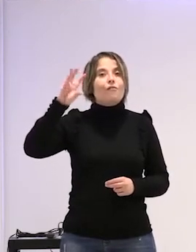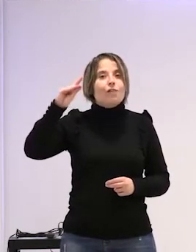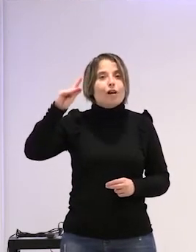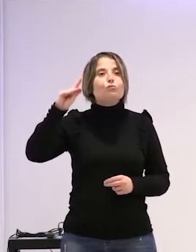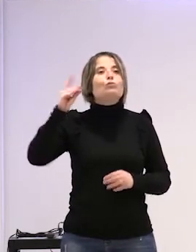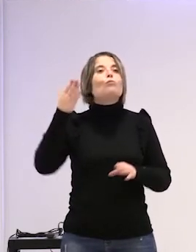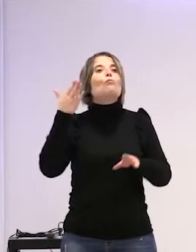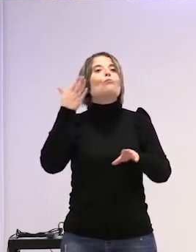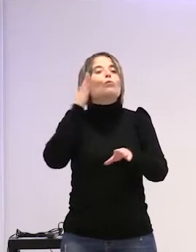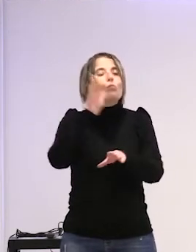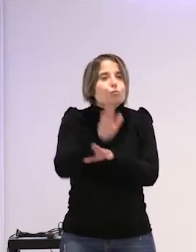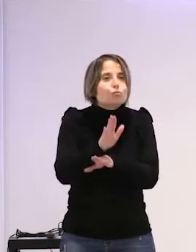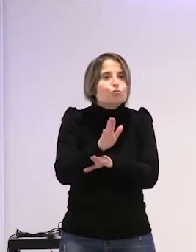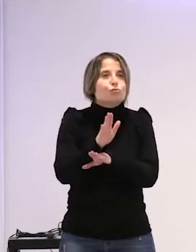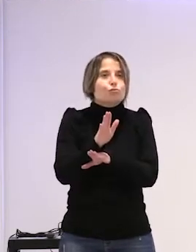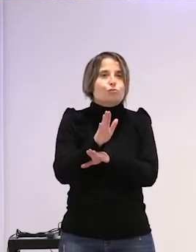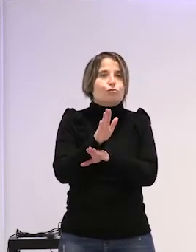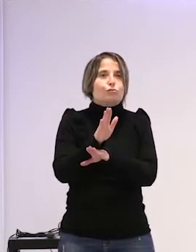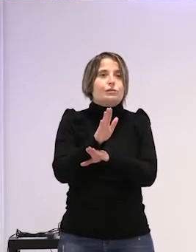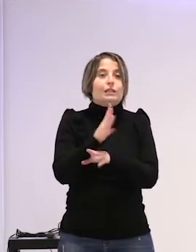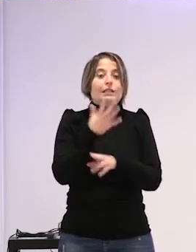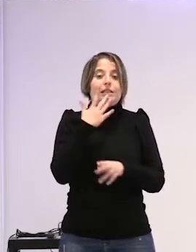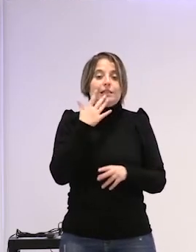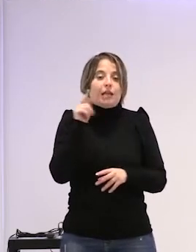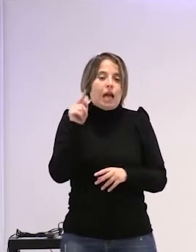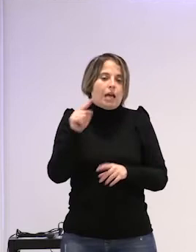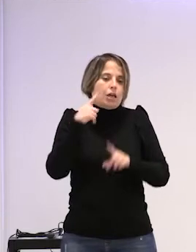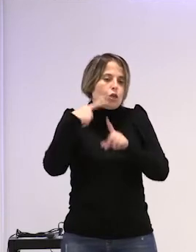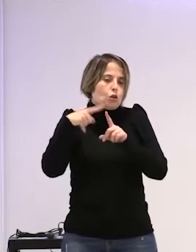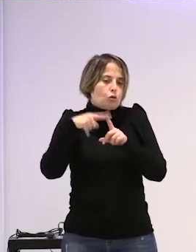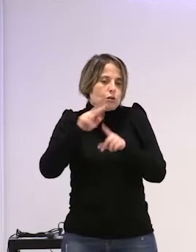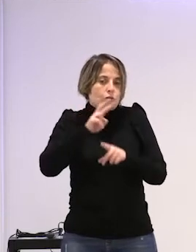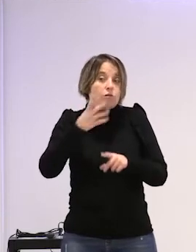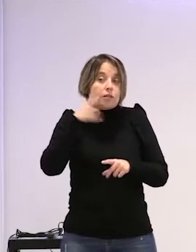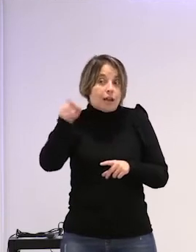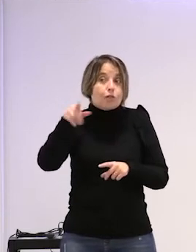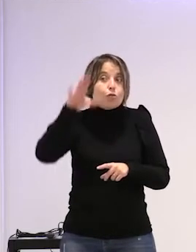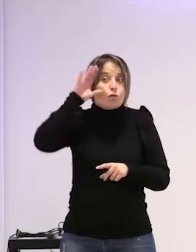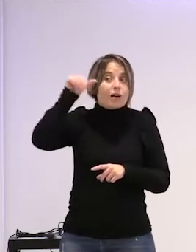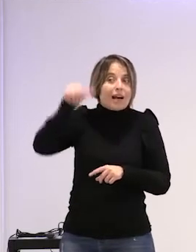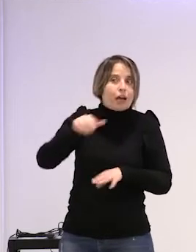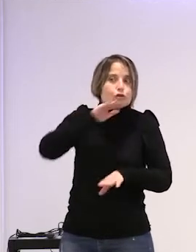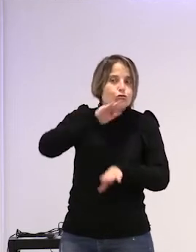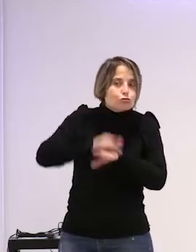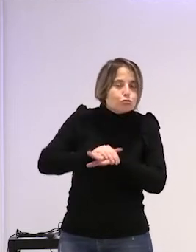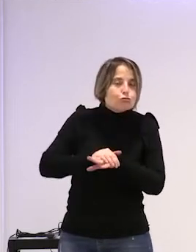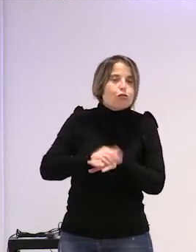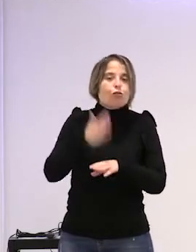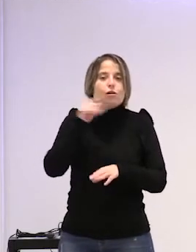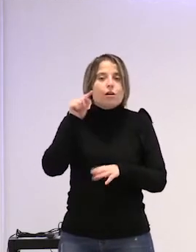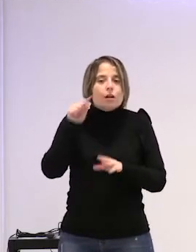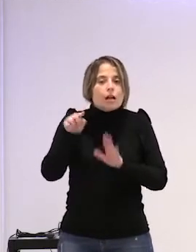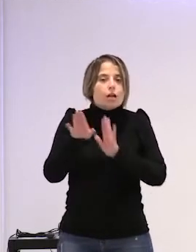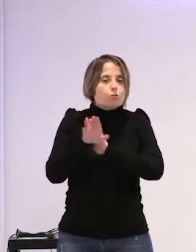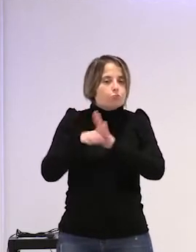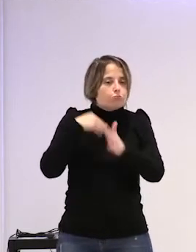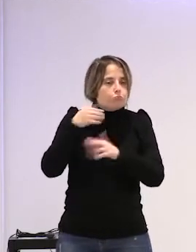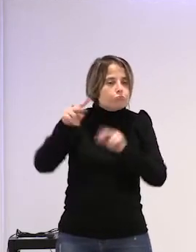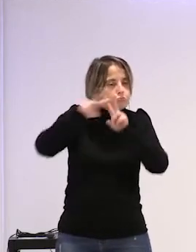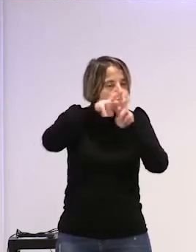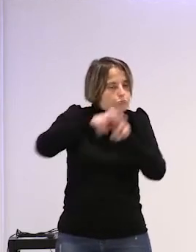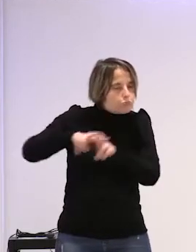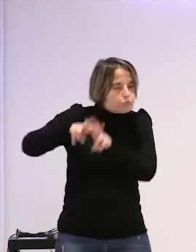propuso si en eso y no en otras cosas le hubiéramos hecho caso ¿no? y si hubiera seguido en torno a